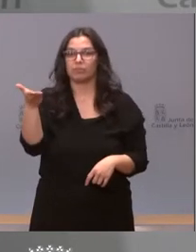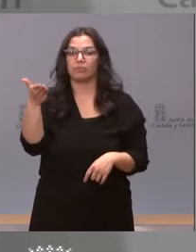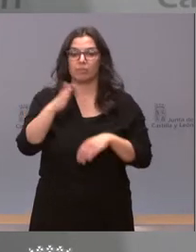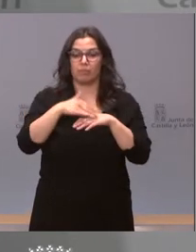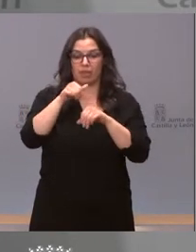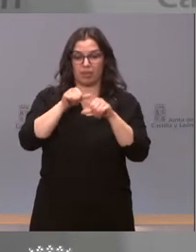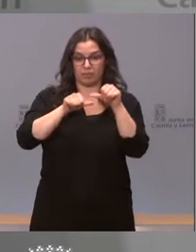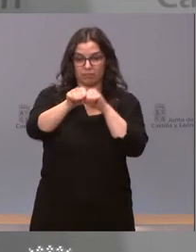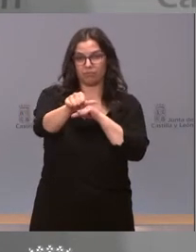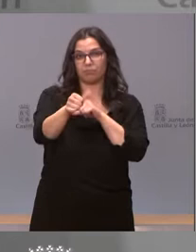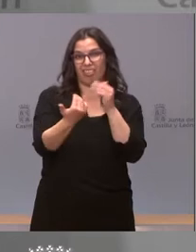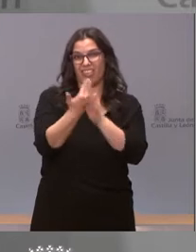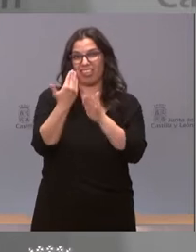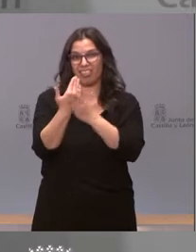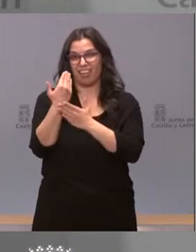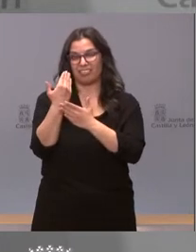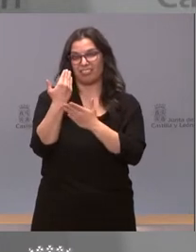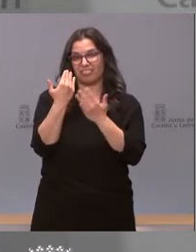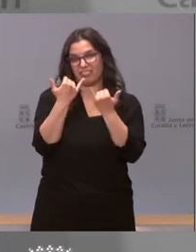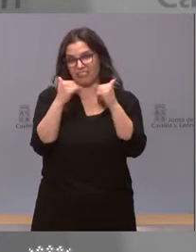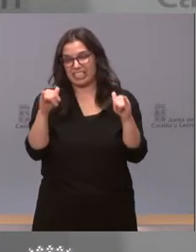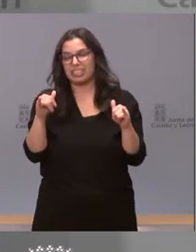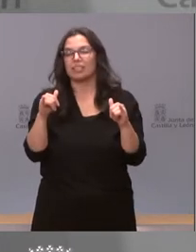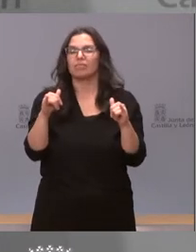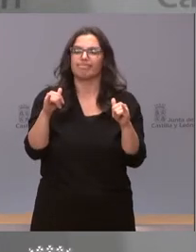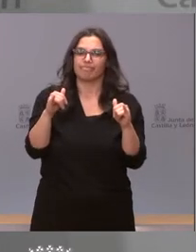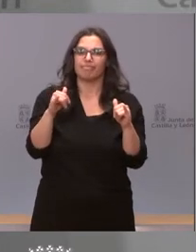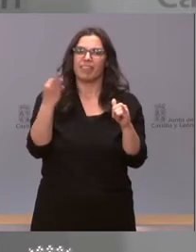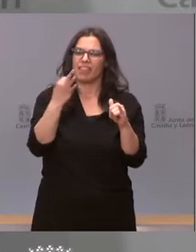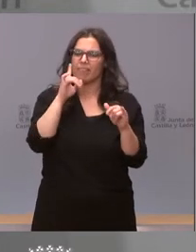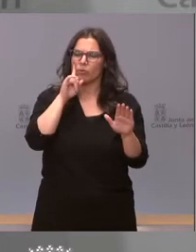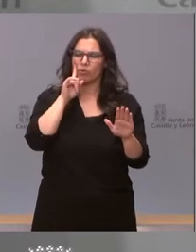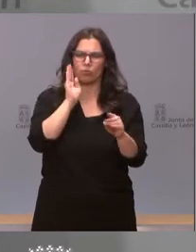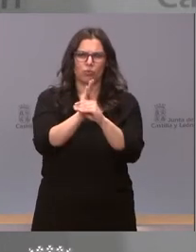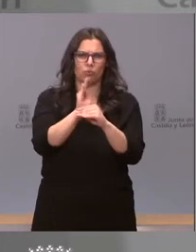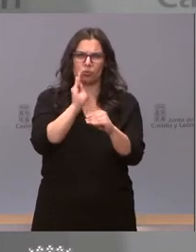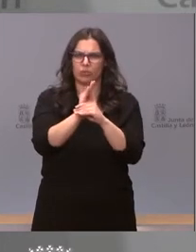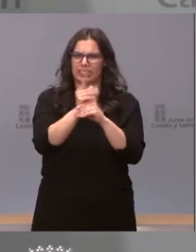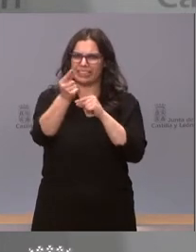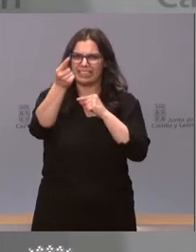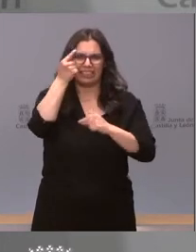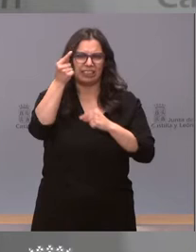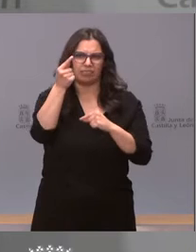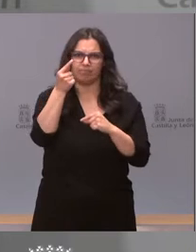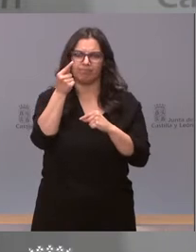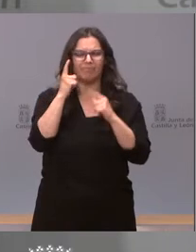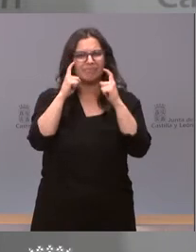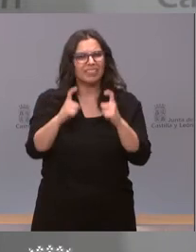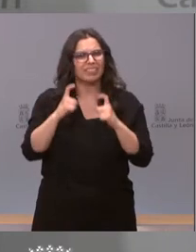días que vienen, la necesidad de extremar la prudencia, evitar en lo posible